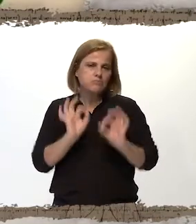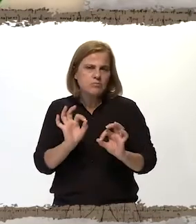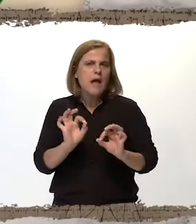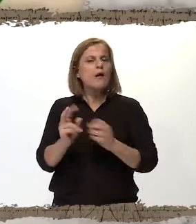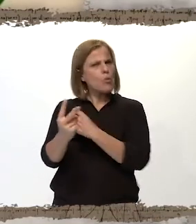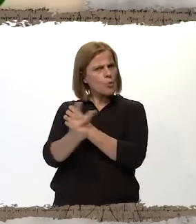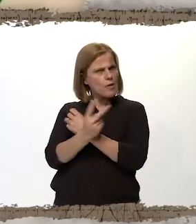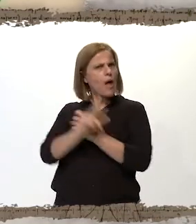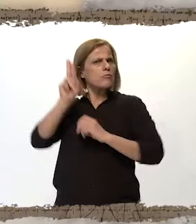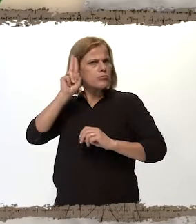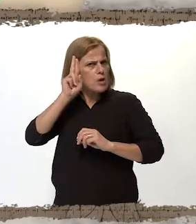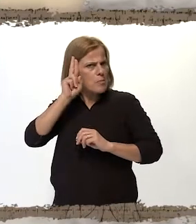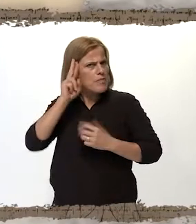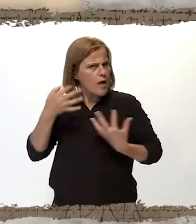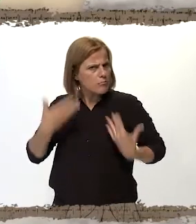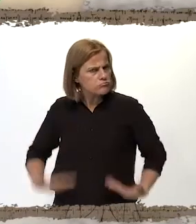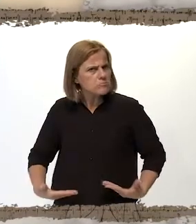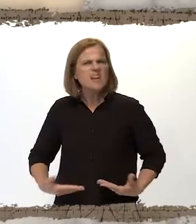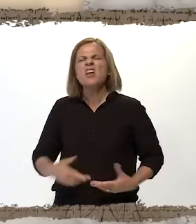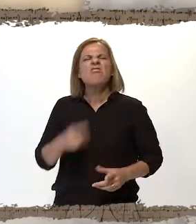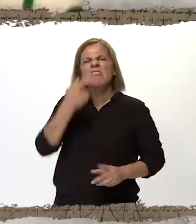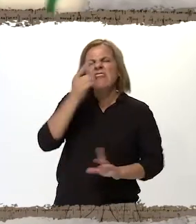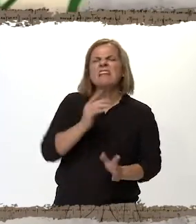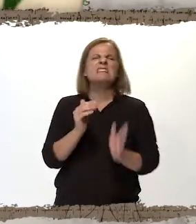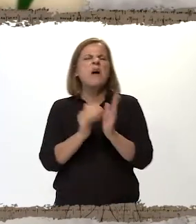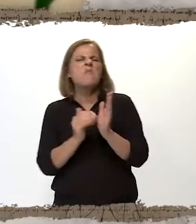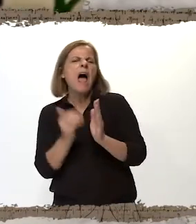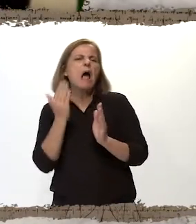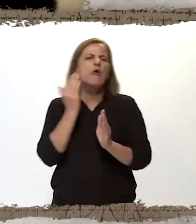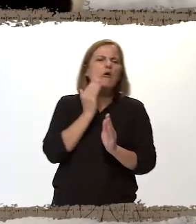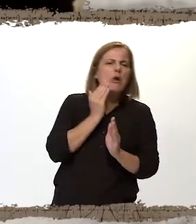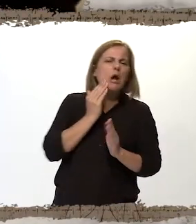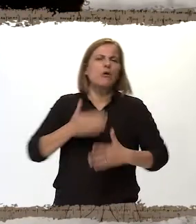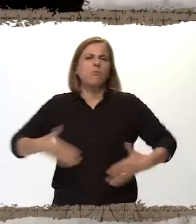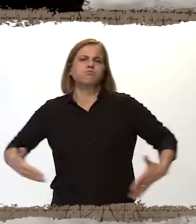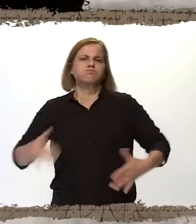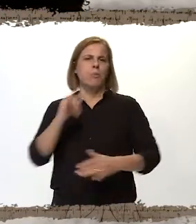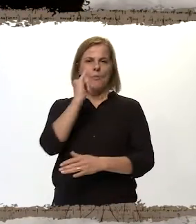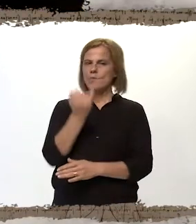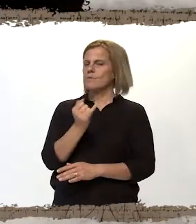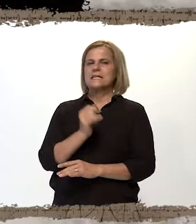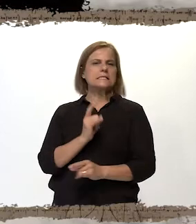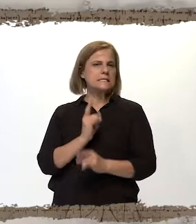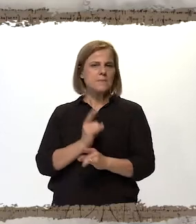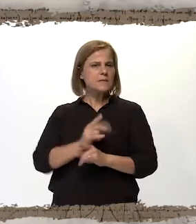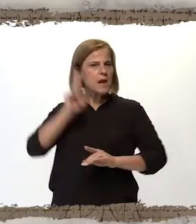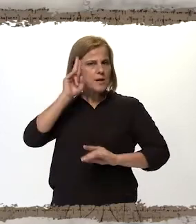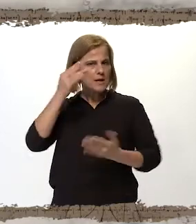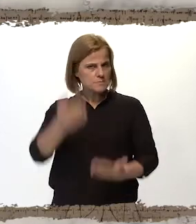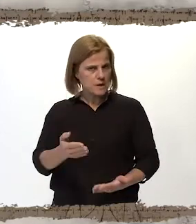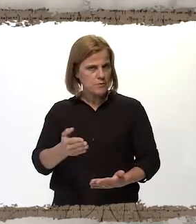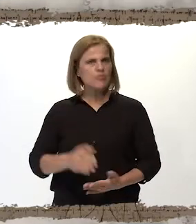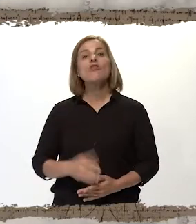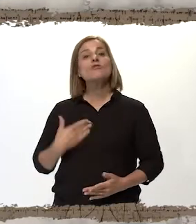cuidarlo y respetarlo. No importa si sea blanco, negro, flaco, gordo, siempre hay que respetarlo. Hola,